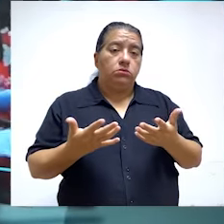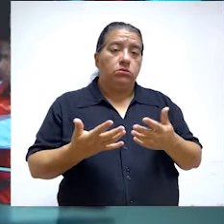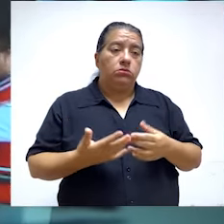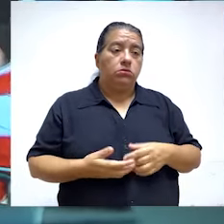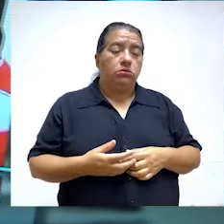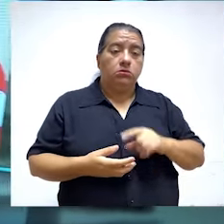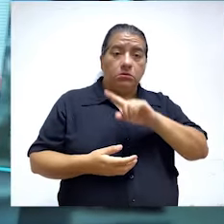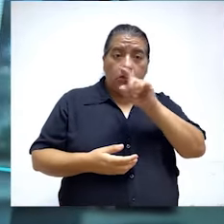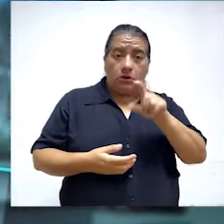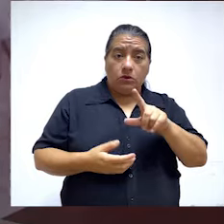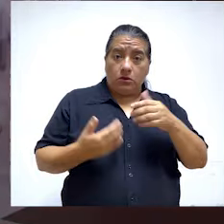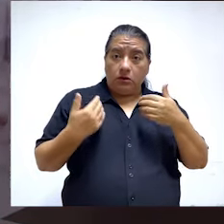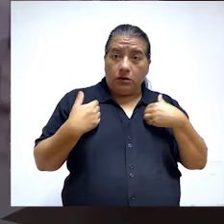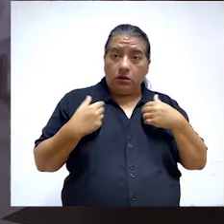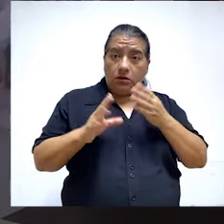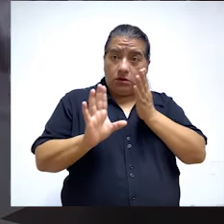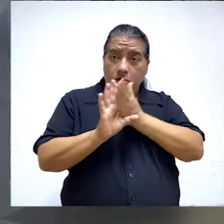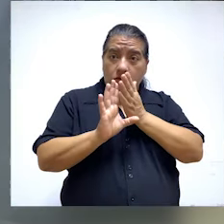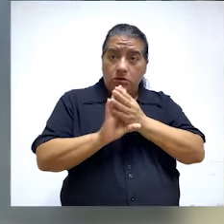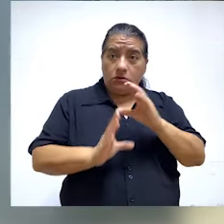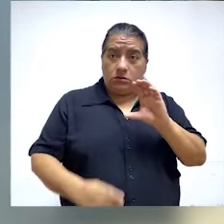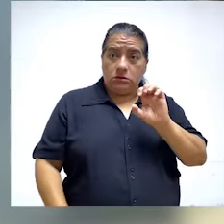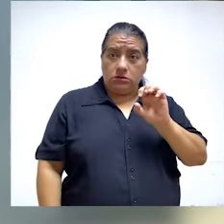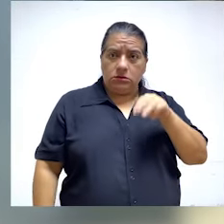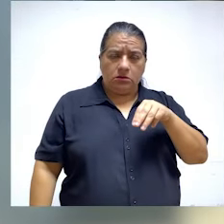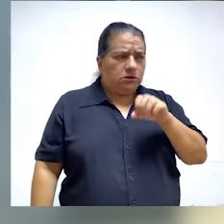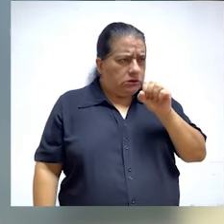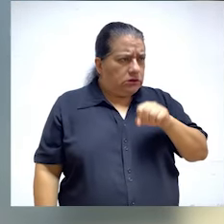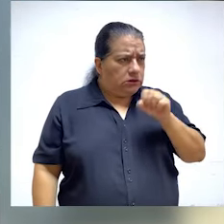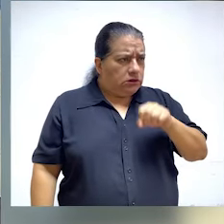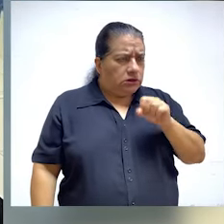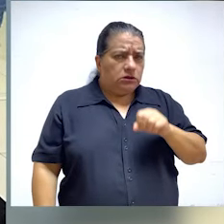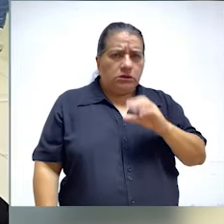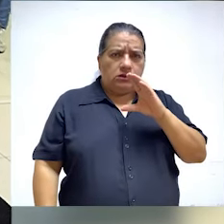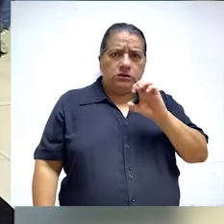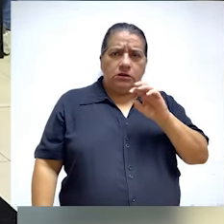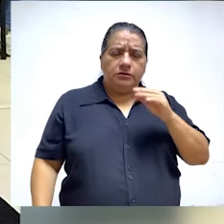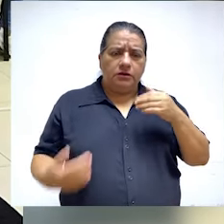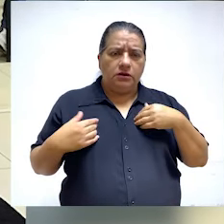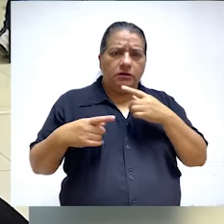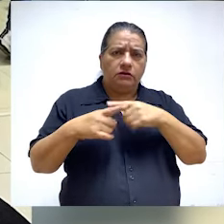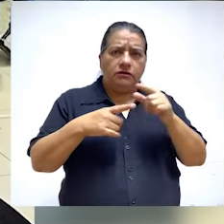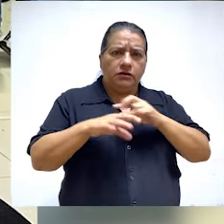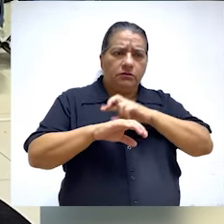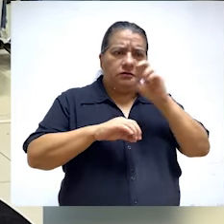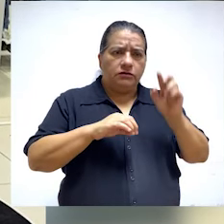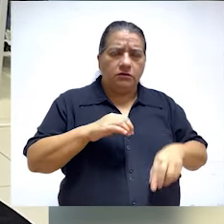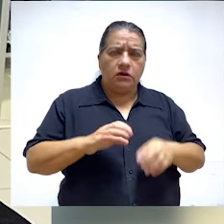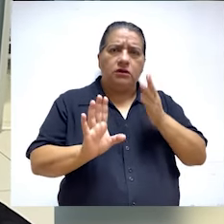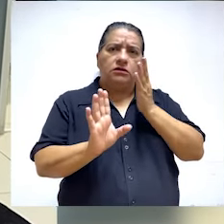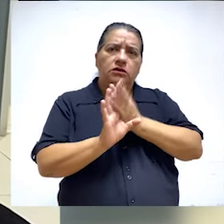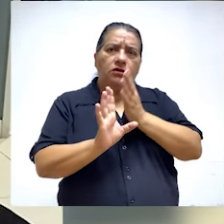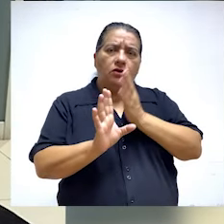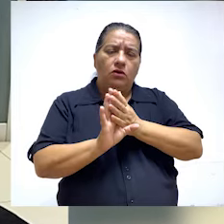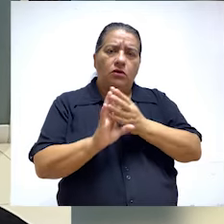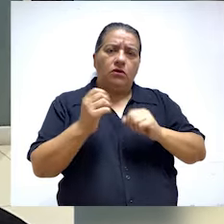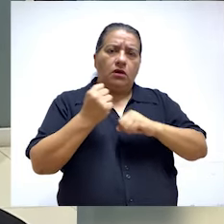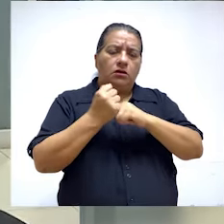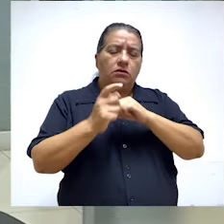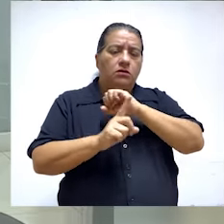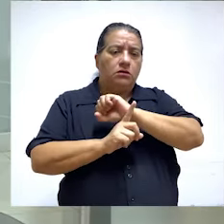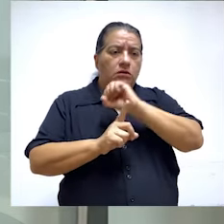¿no? ¿No cuenta con psicólogos? Efectivamente sí cuenta. Cuenta con un equipo multidisciplinario que está conformado por un psicólogo,